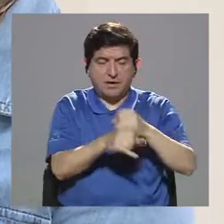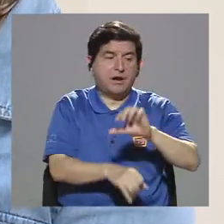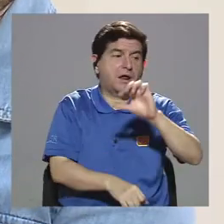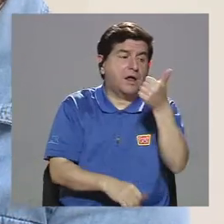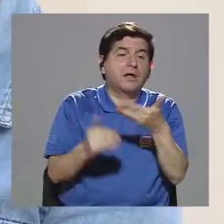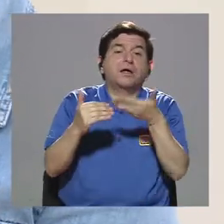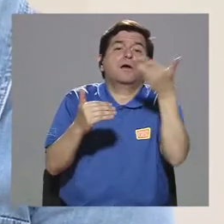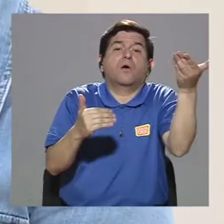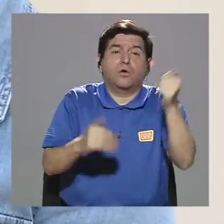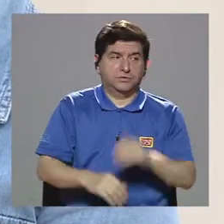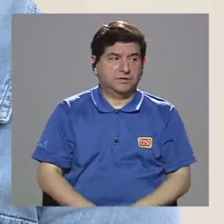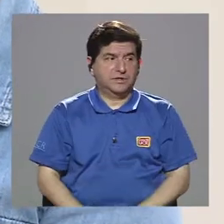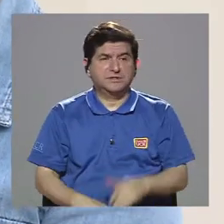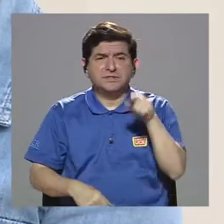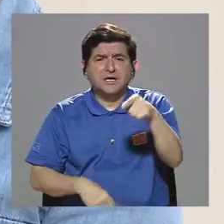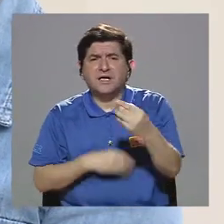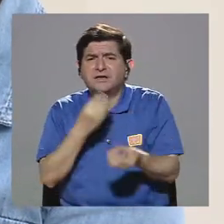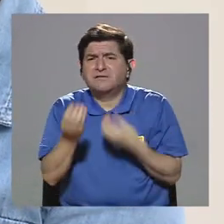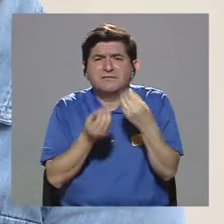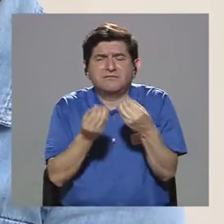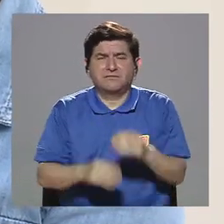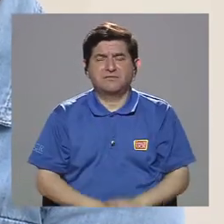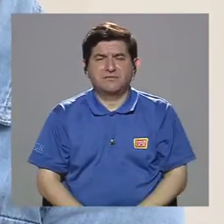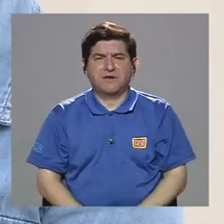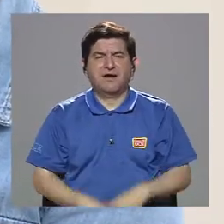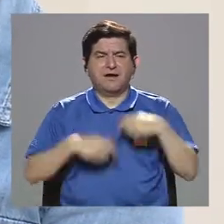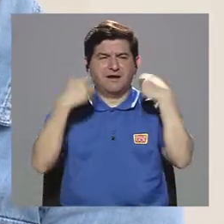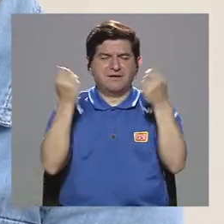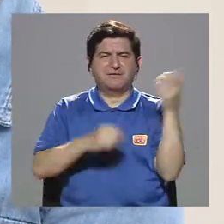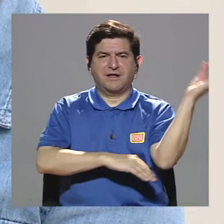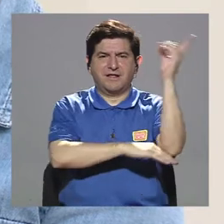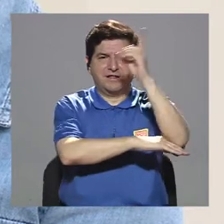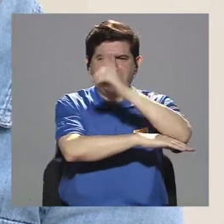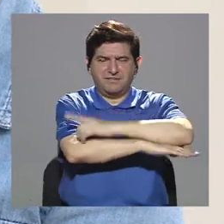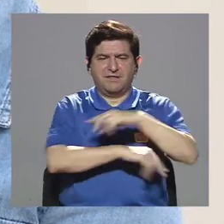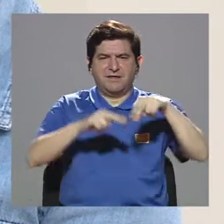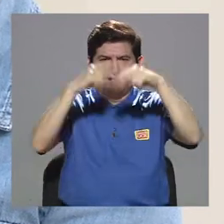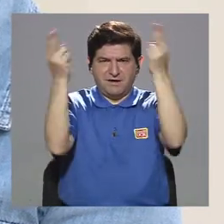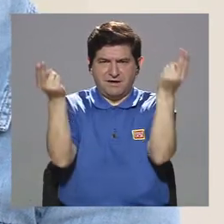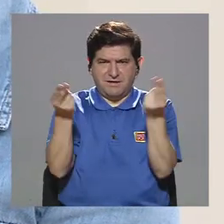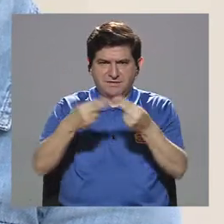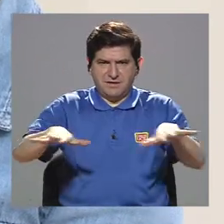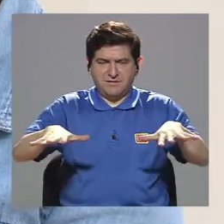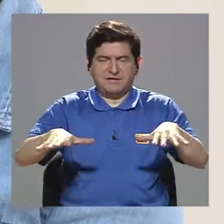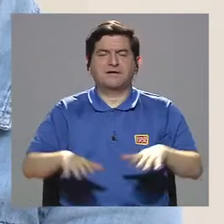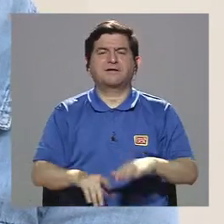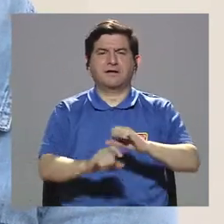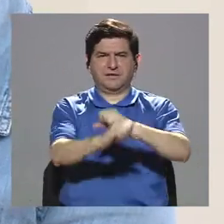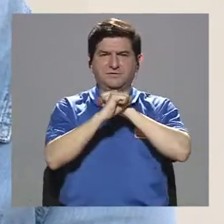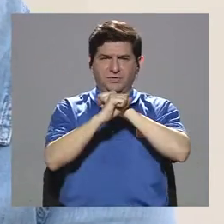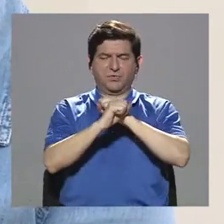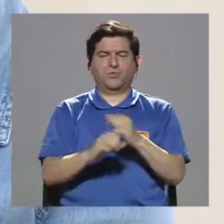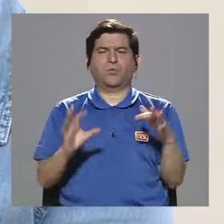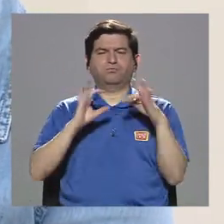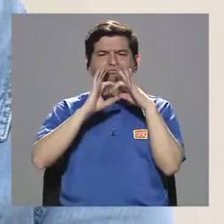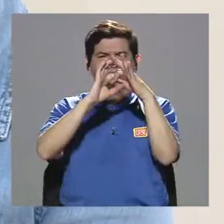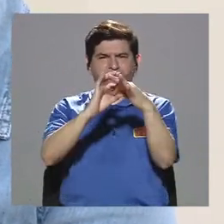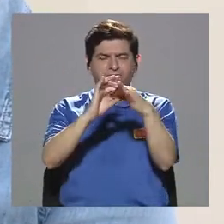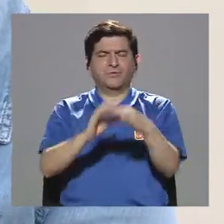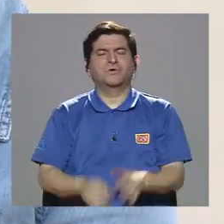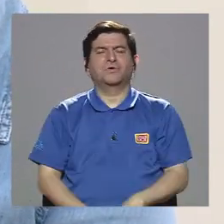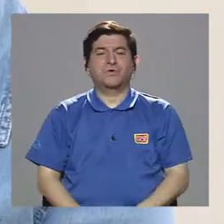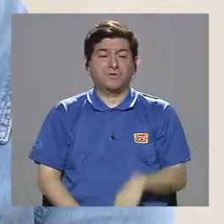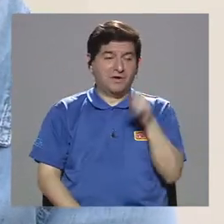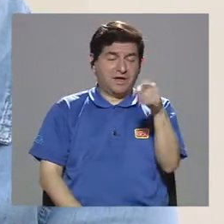en otras cosas que hace que celebrar el Día de la Internet Segura también sea consecuente con